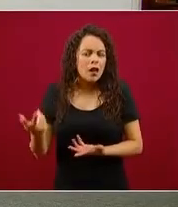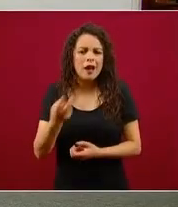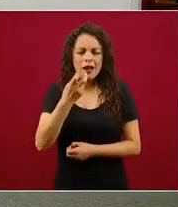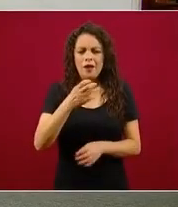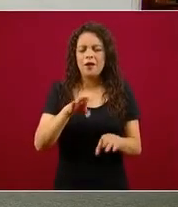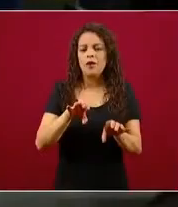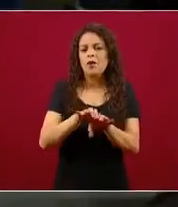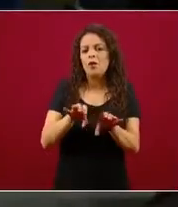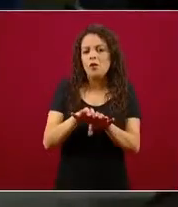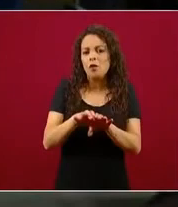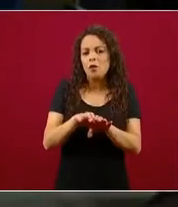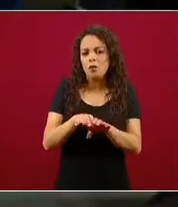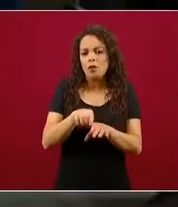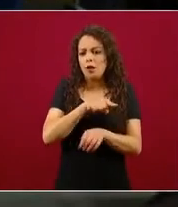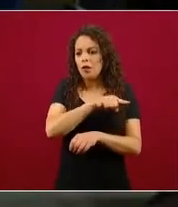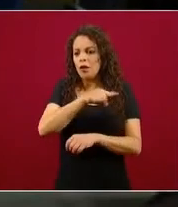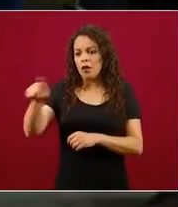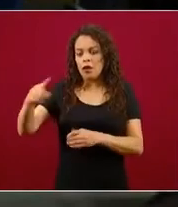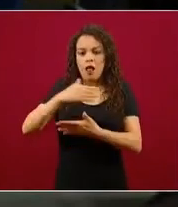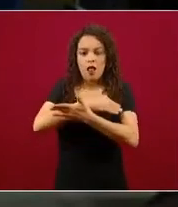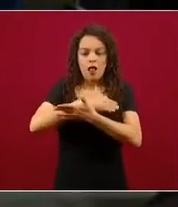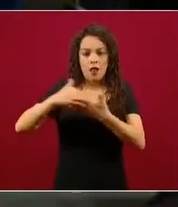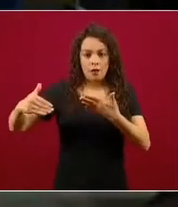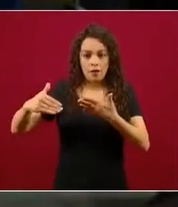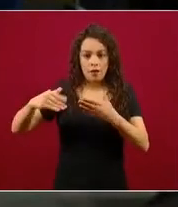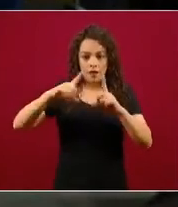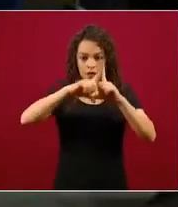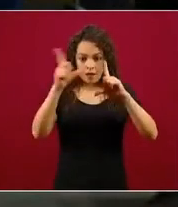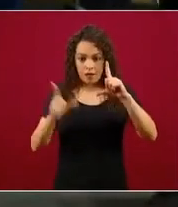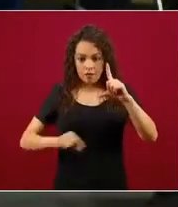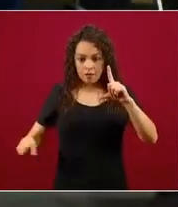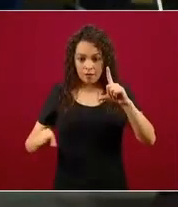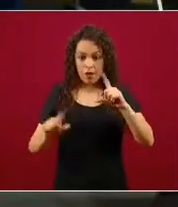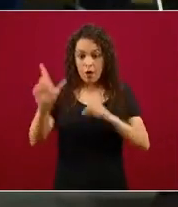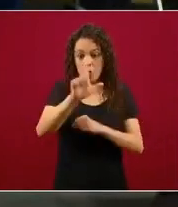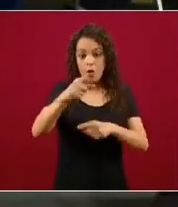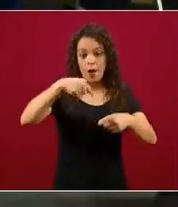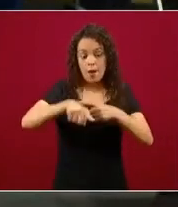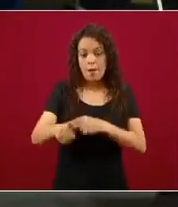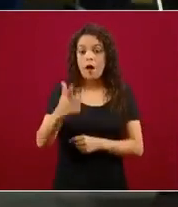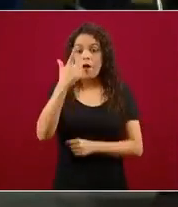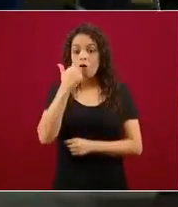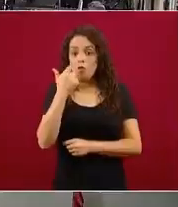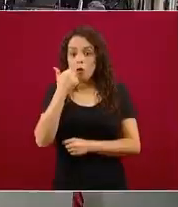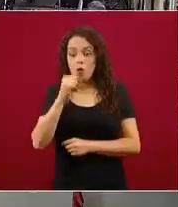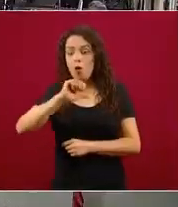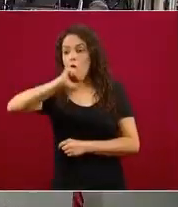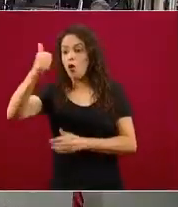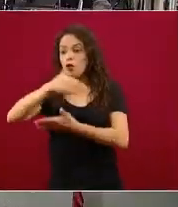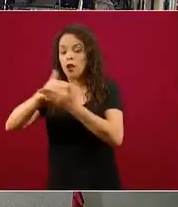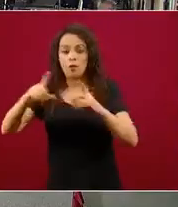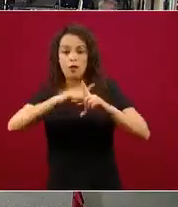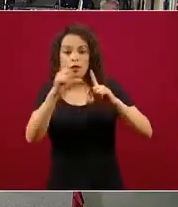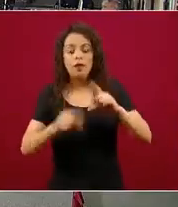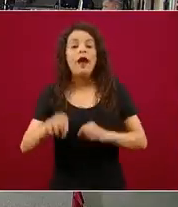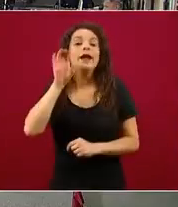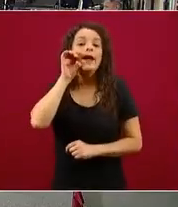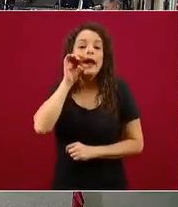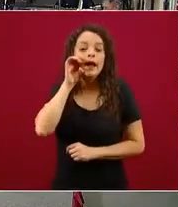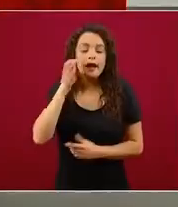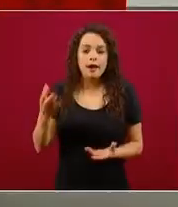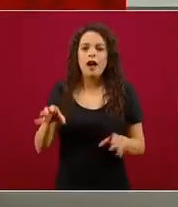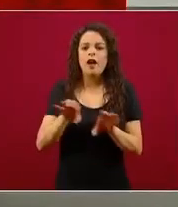que se hizo para que medio país esté hoy en rojo? Bueno, a partir del lunes y medio país en naranja. Gracias, Solinka, gracias por